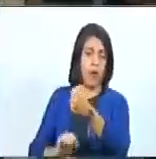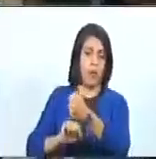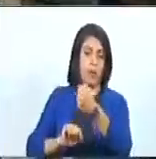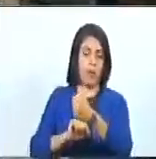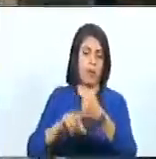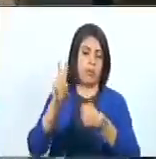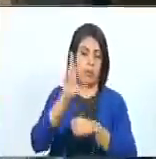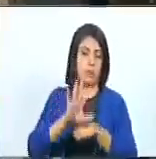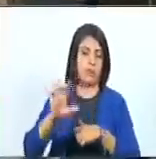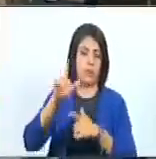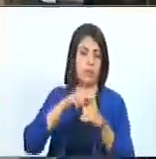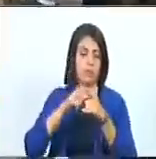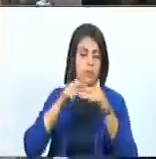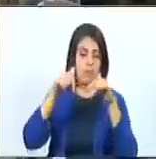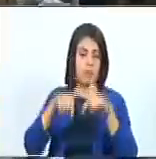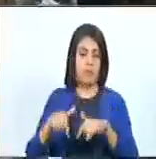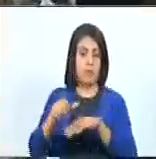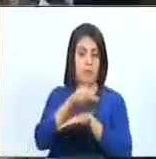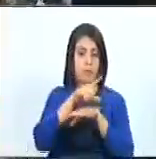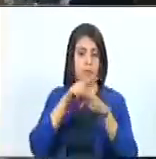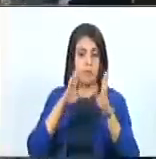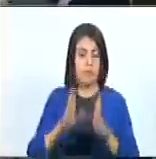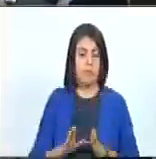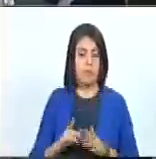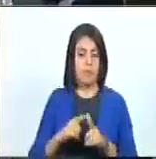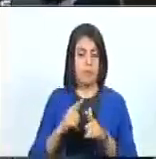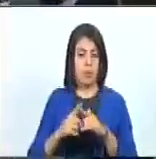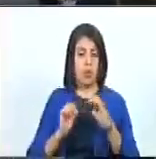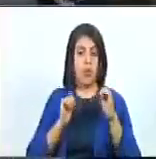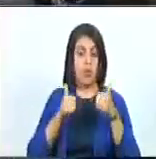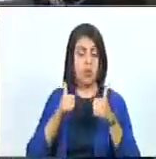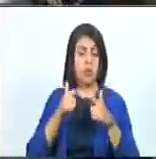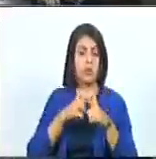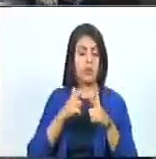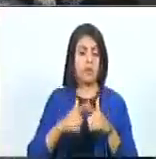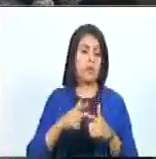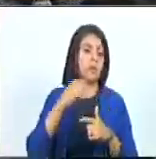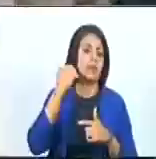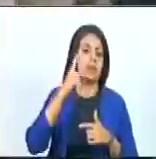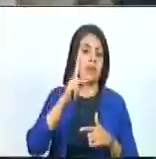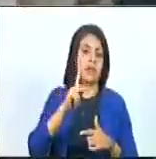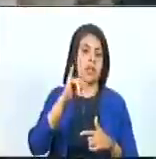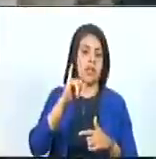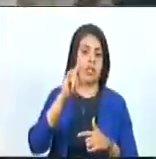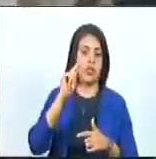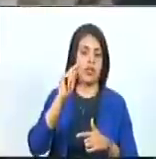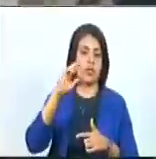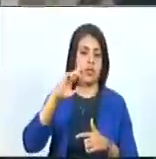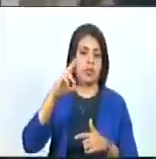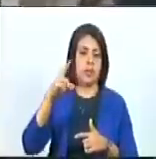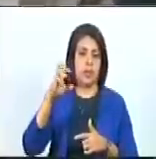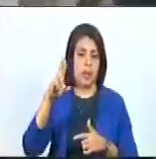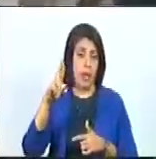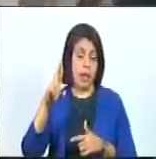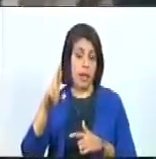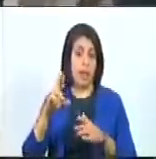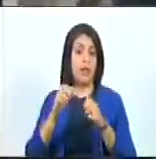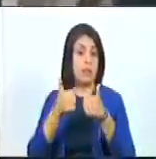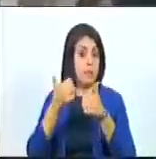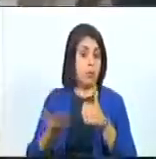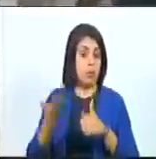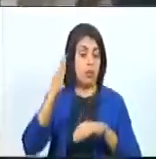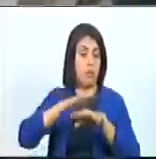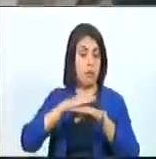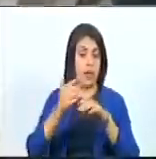Venezuela a ese gobierno que inició Néstor Kirchner fue crucial para romper los lazos